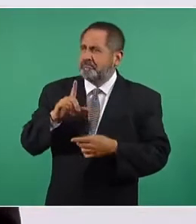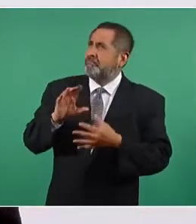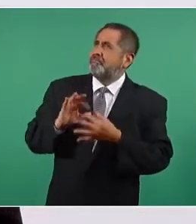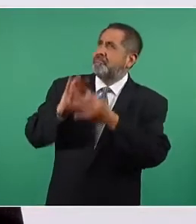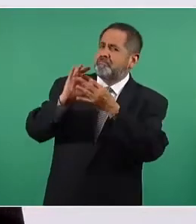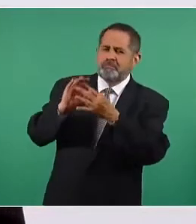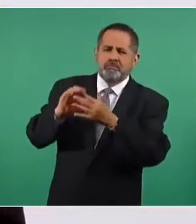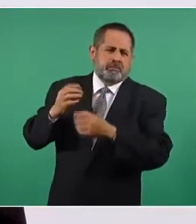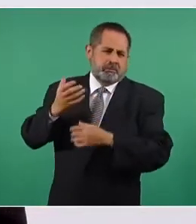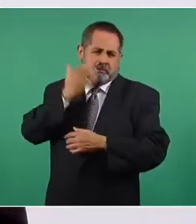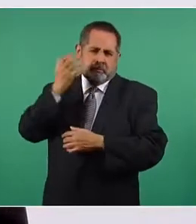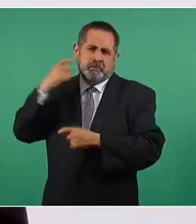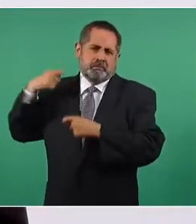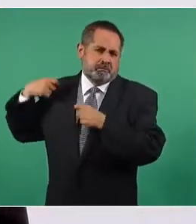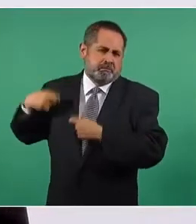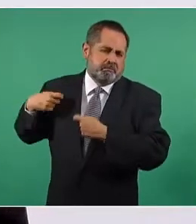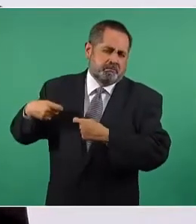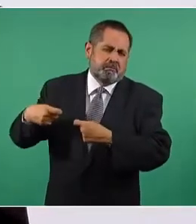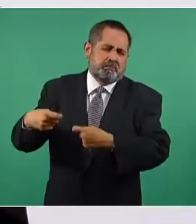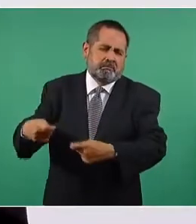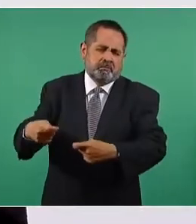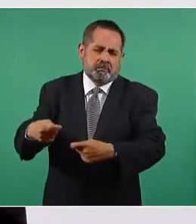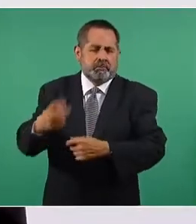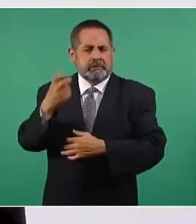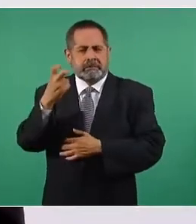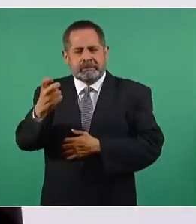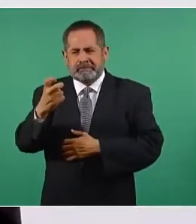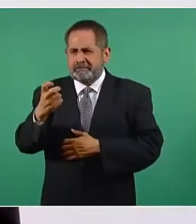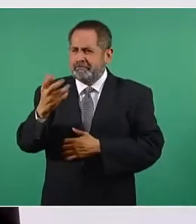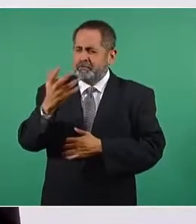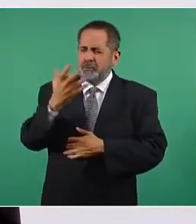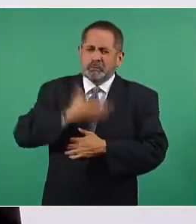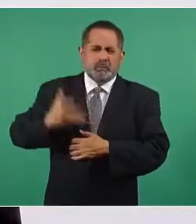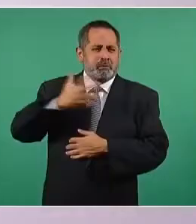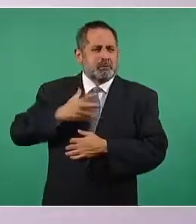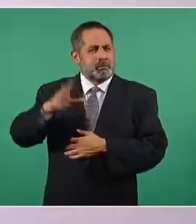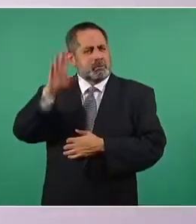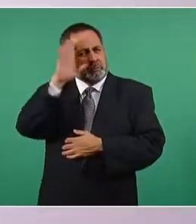de nuestros antepasados. Esa es la grandeza de México.